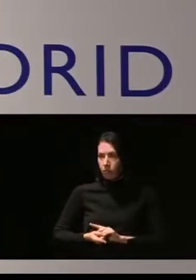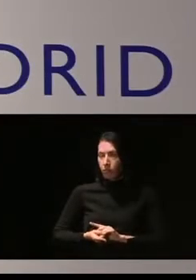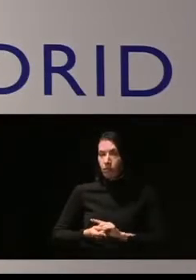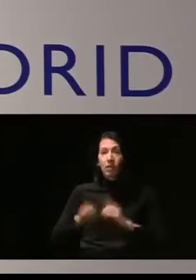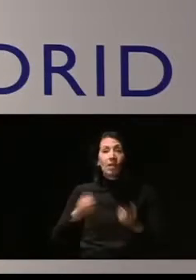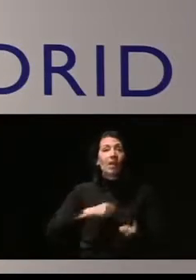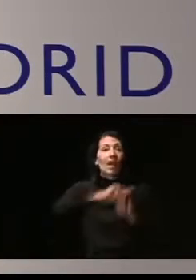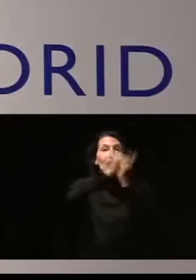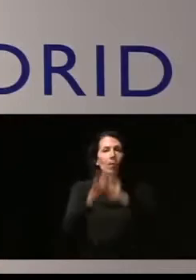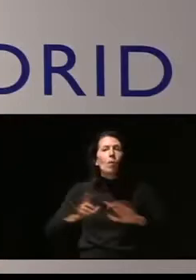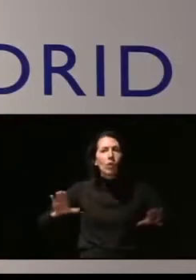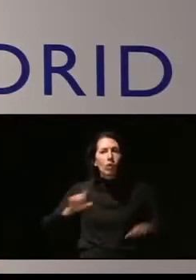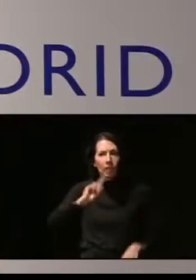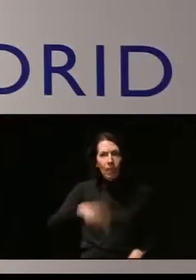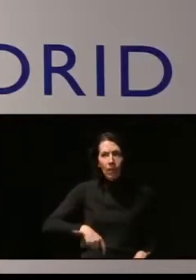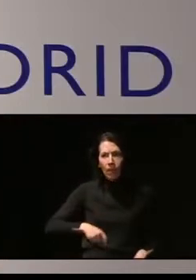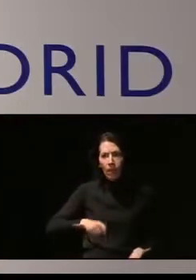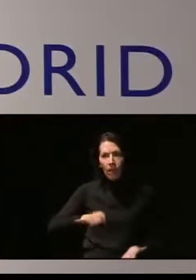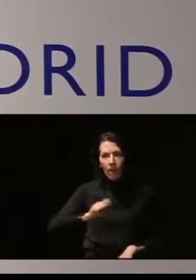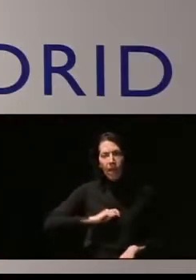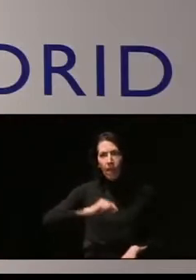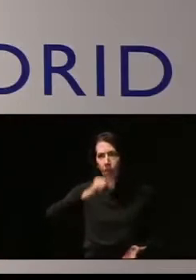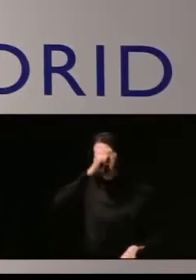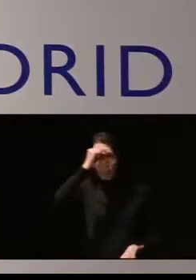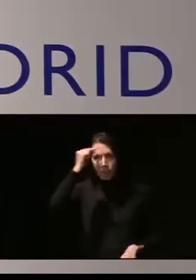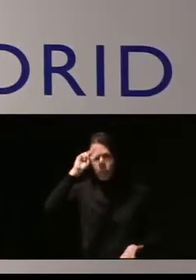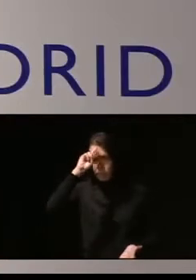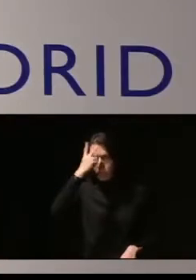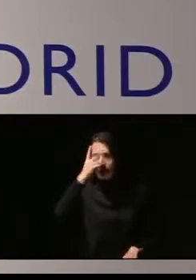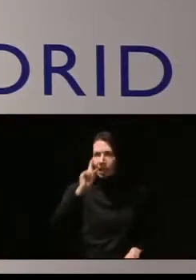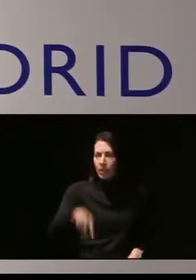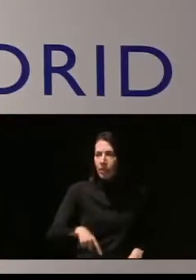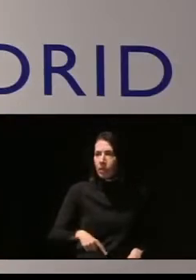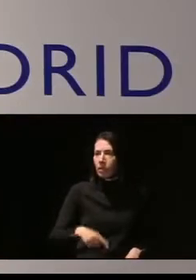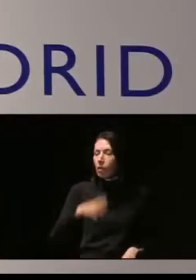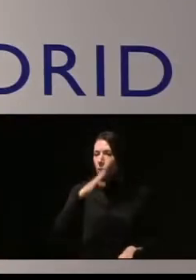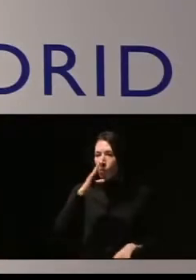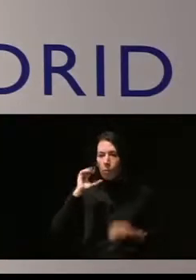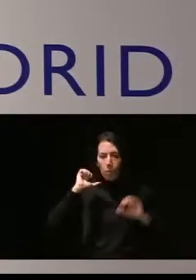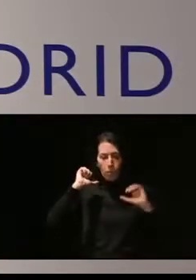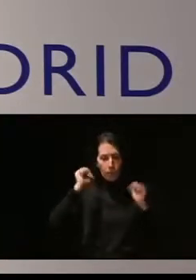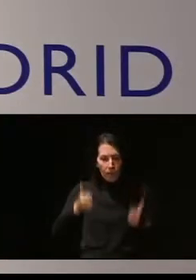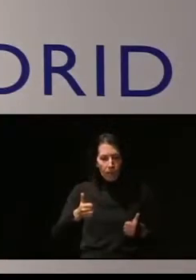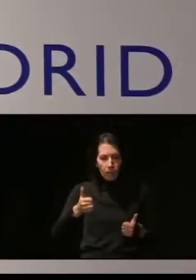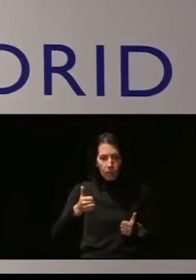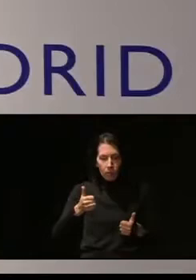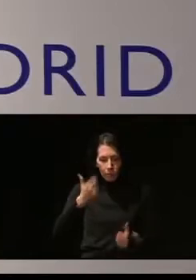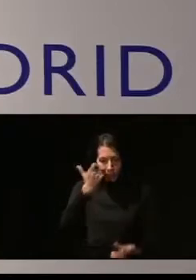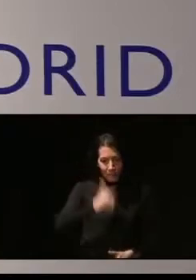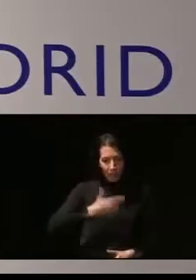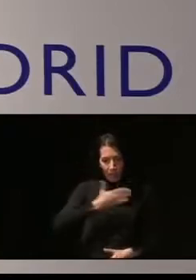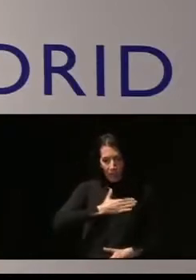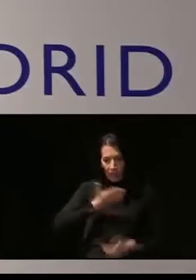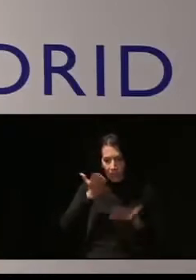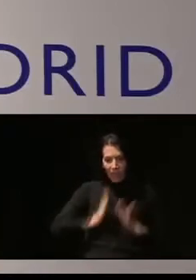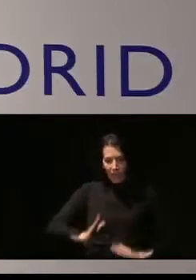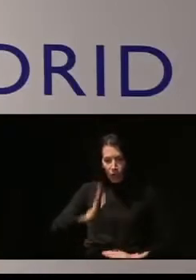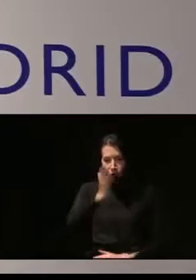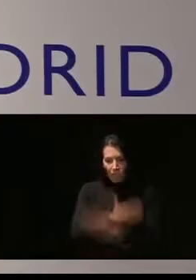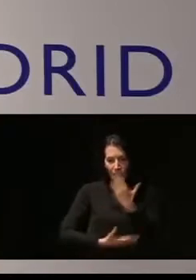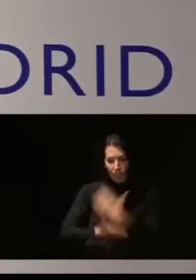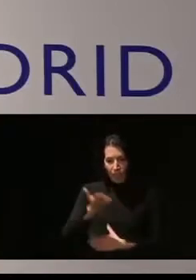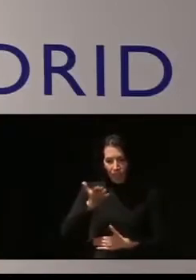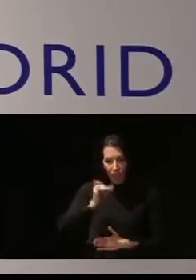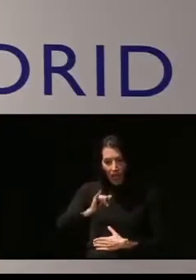Da un cambio, pero también da un cambio en la mentalidad porque de repente empieza a poner las cosas en su